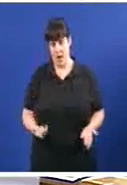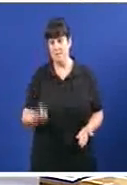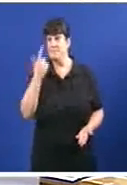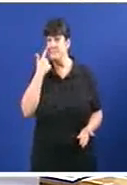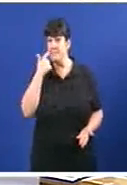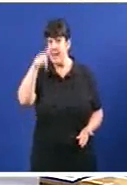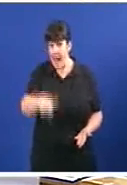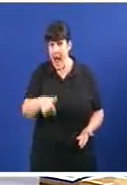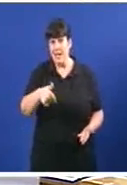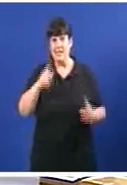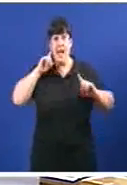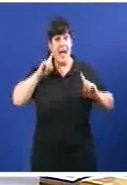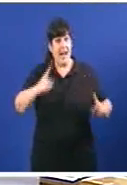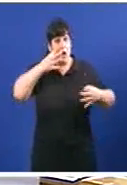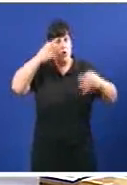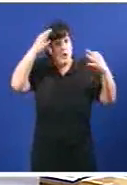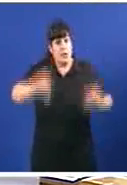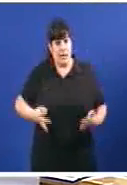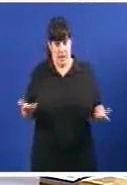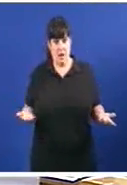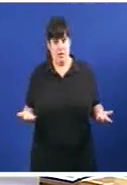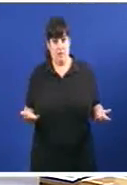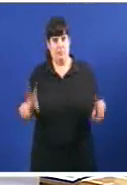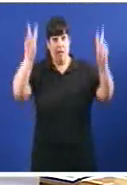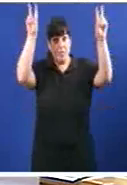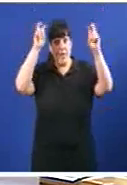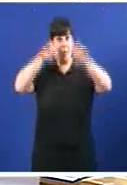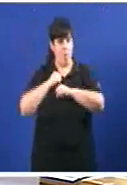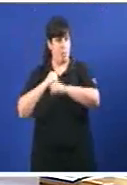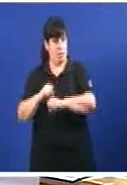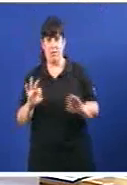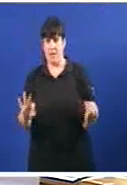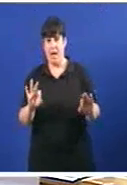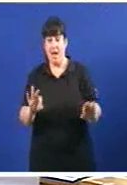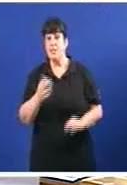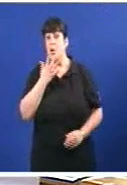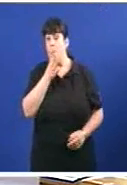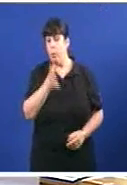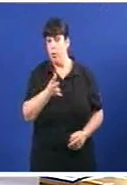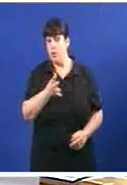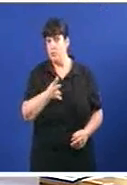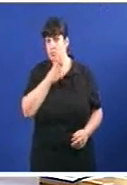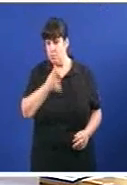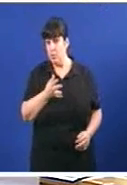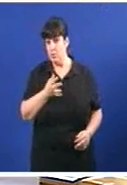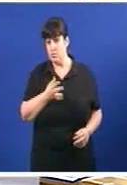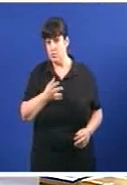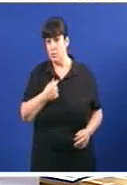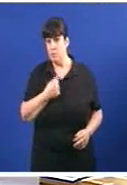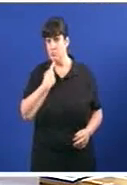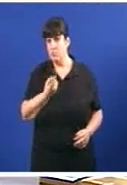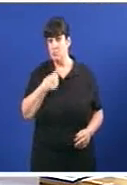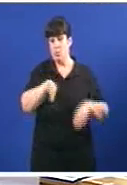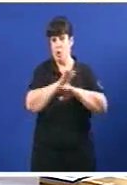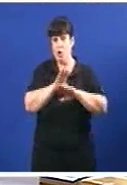casos reais, señor Feijó, e o que pasa coa lei de dependencia? Supongo olvidar, e isto tamén yo axudica a conselleira de